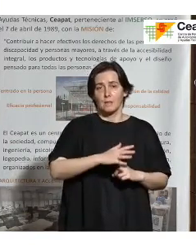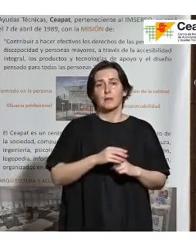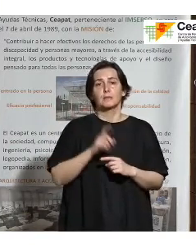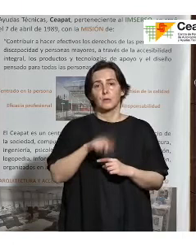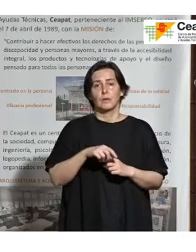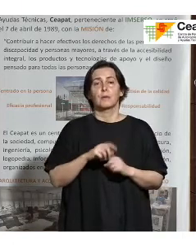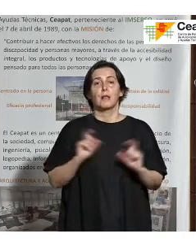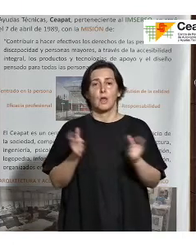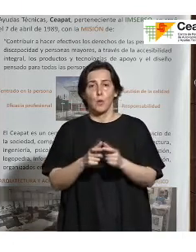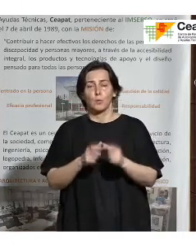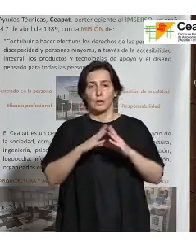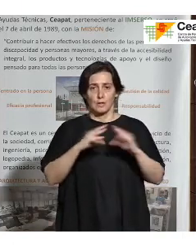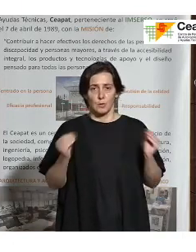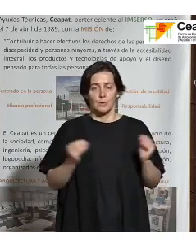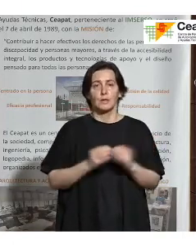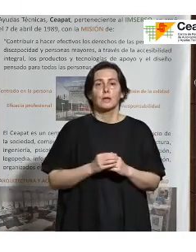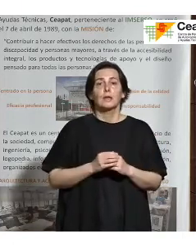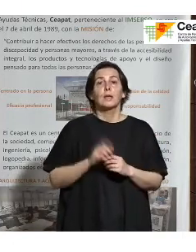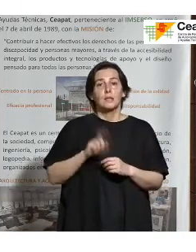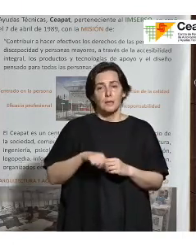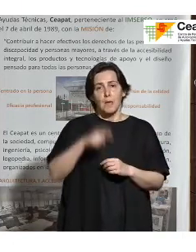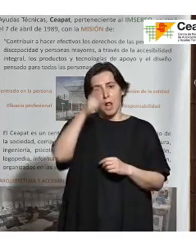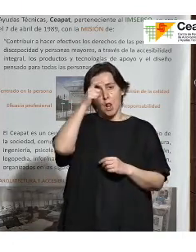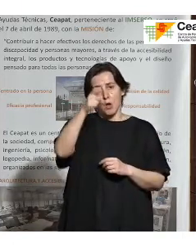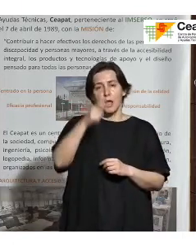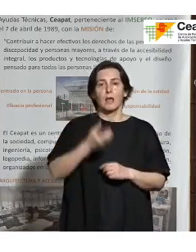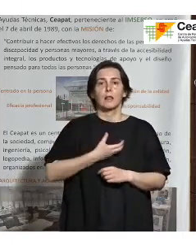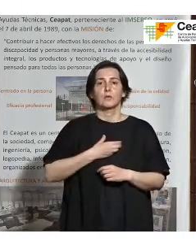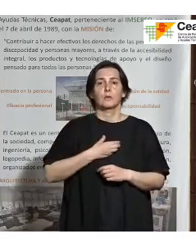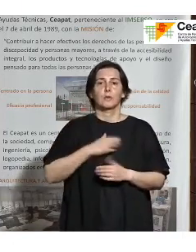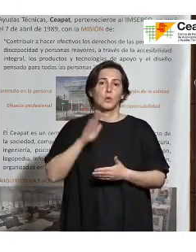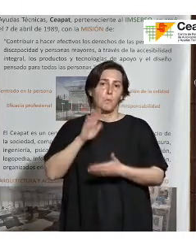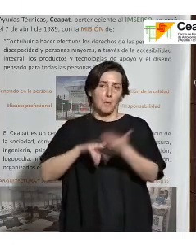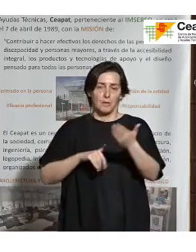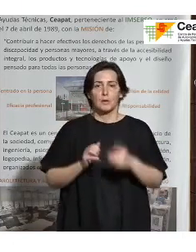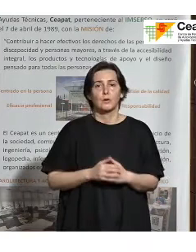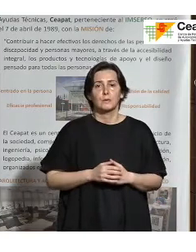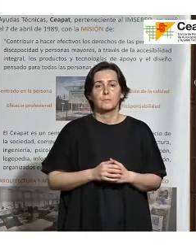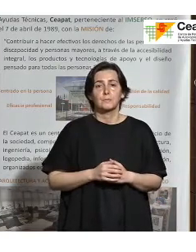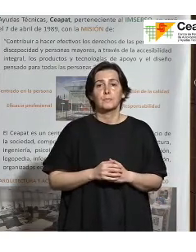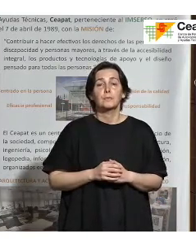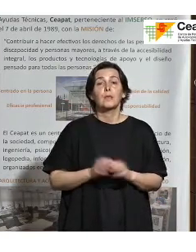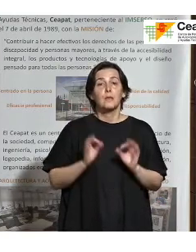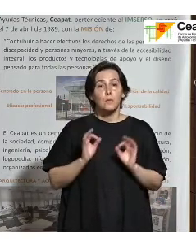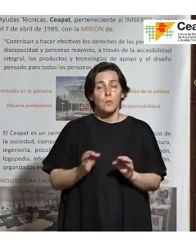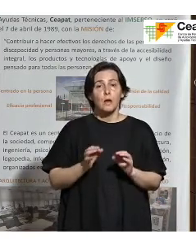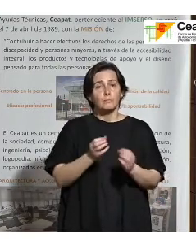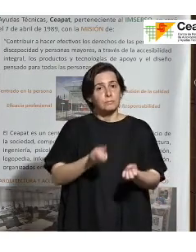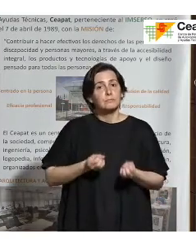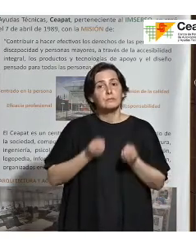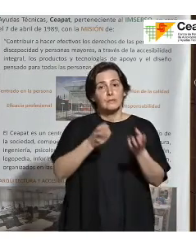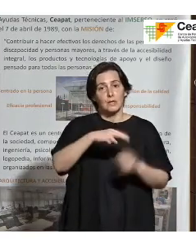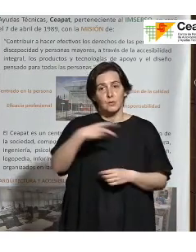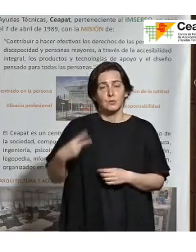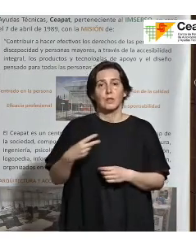la Junta de Andalucía y de ámbito local, como el Ayuntamiento de Barcelona. Asimismo, el resultado es fruto de